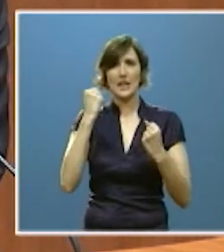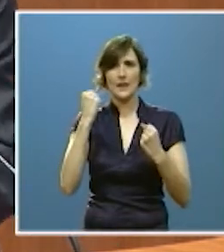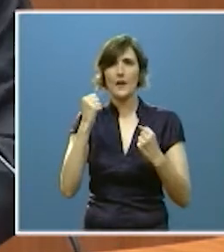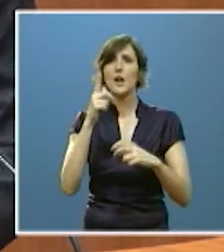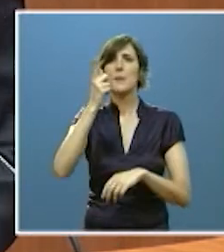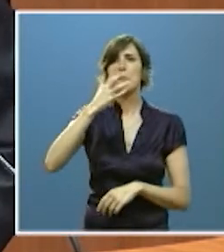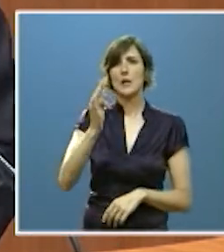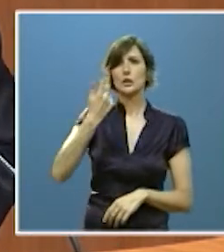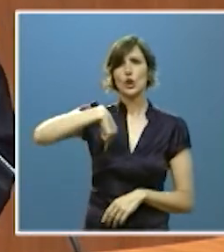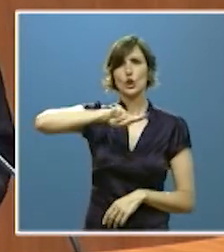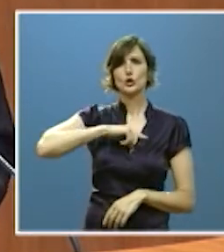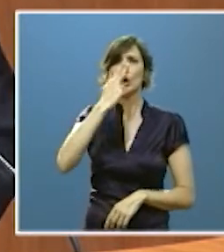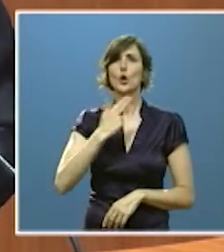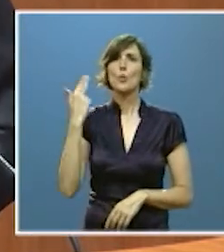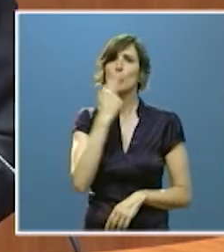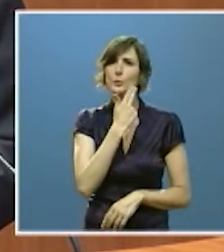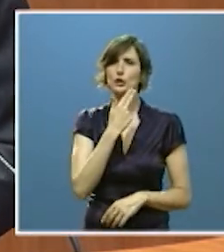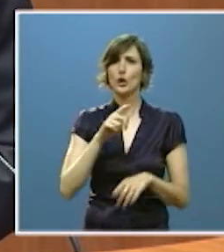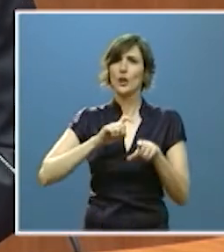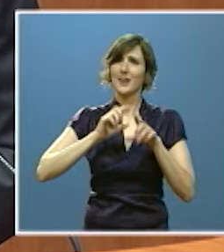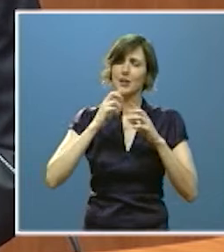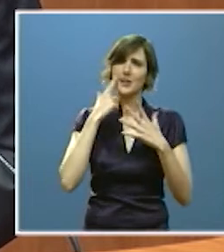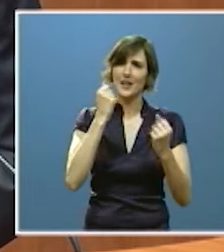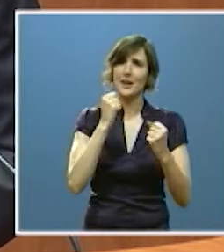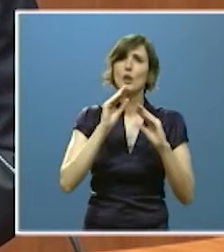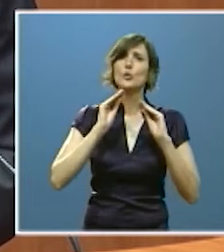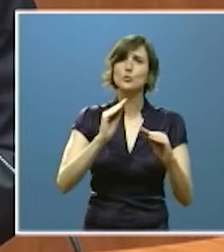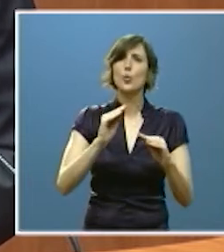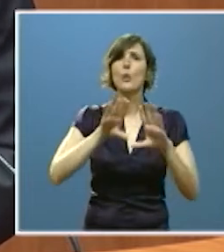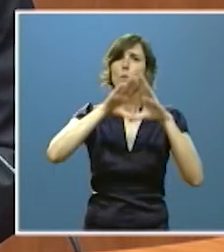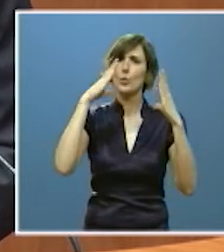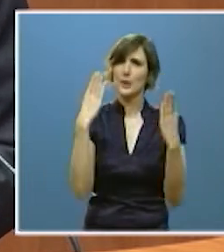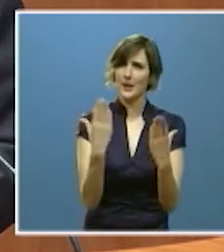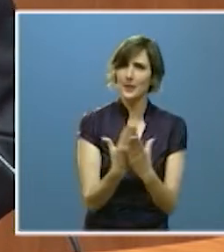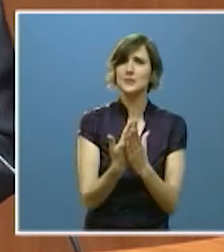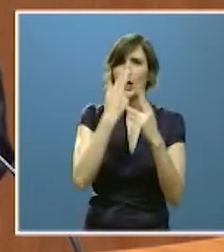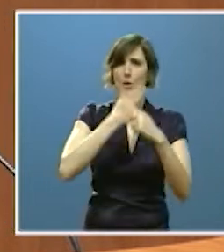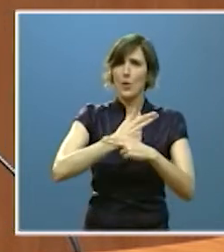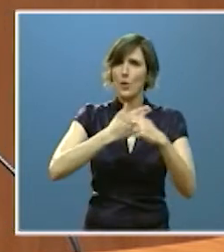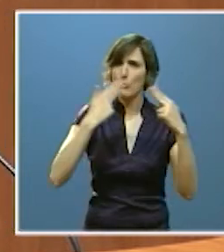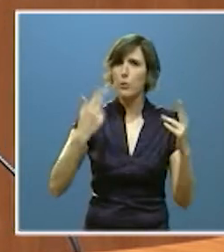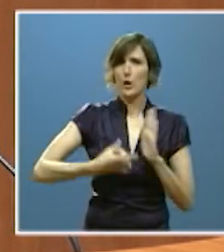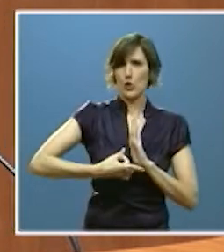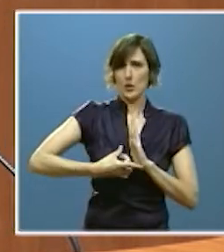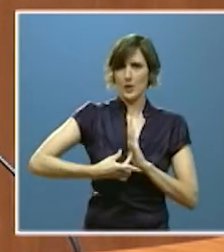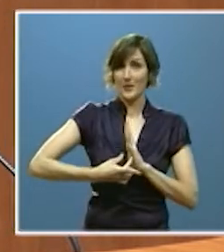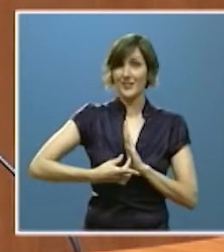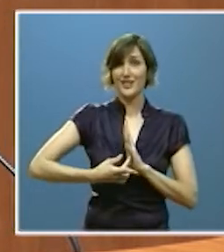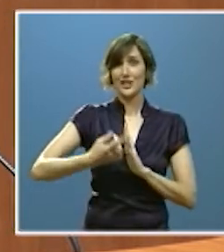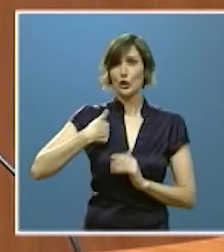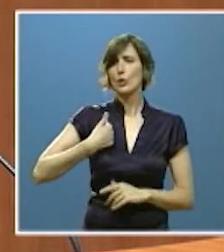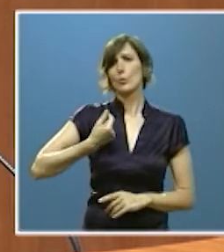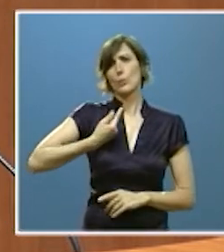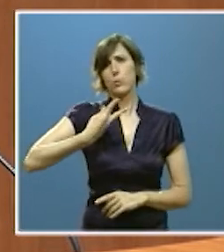su carácter público universal gratuito y de calidad como he repetido muchas veces de esta